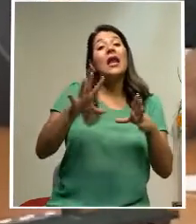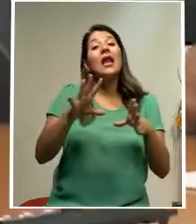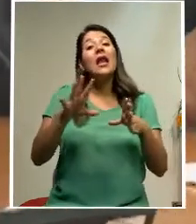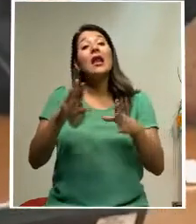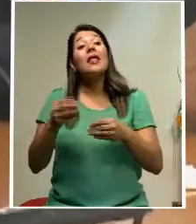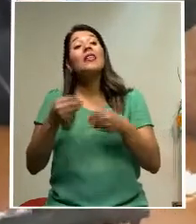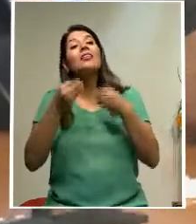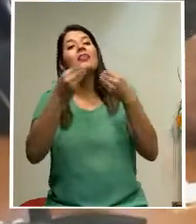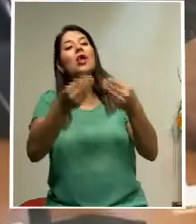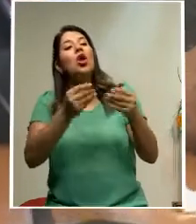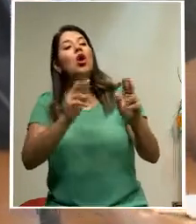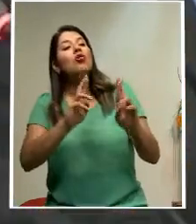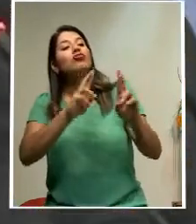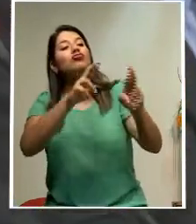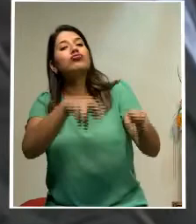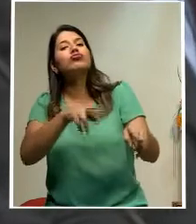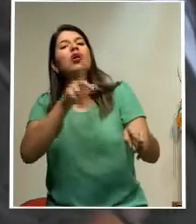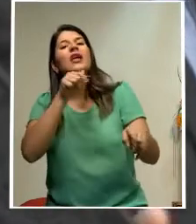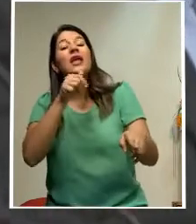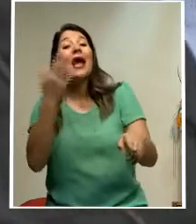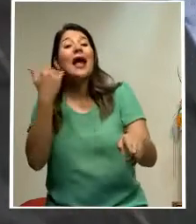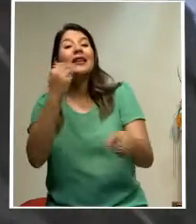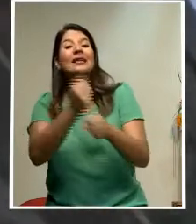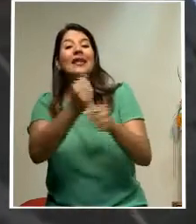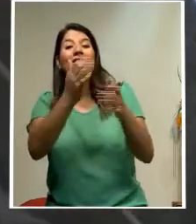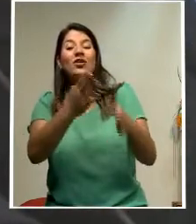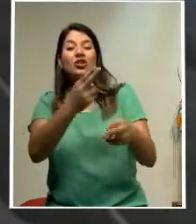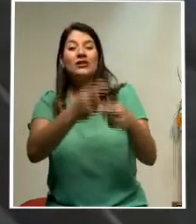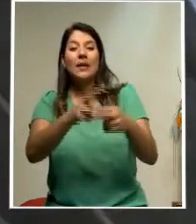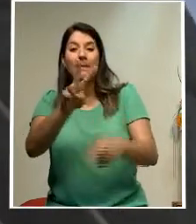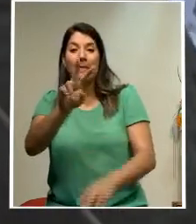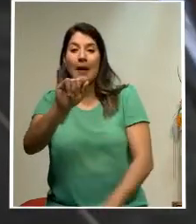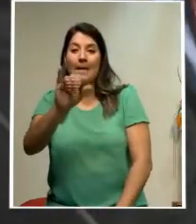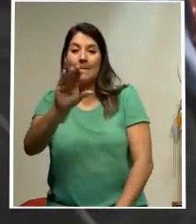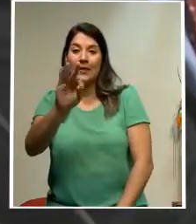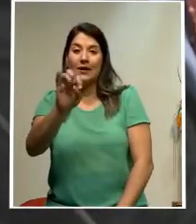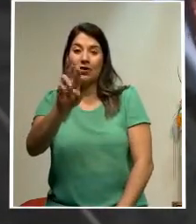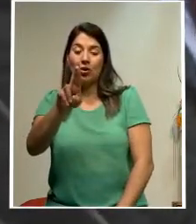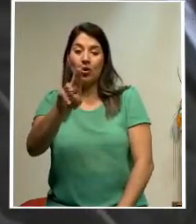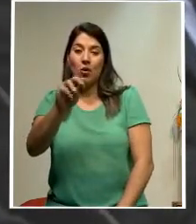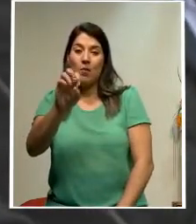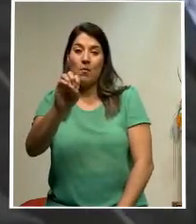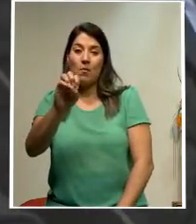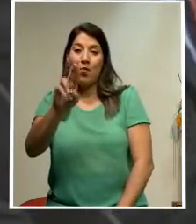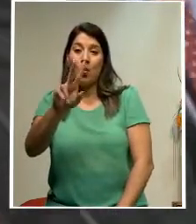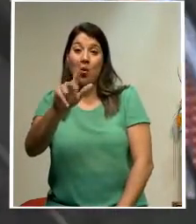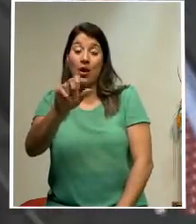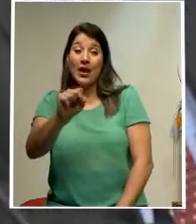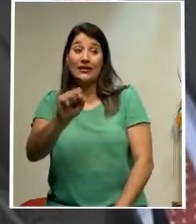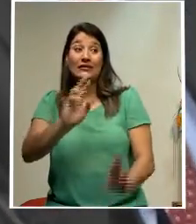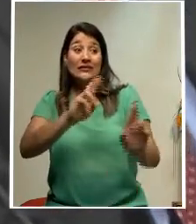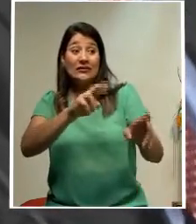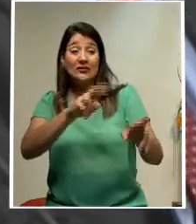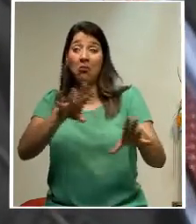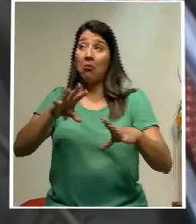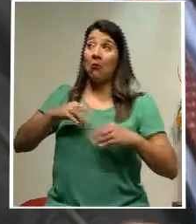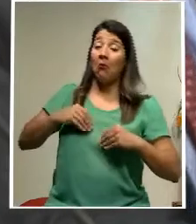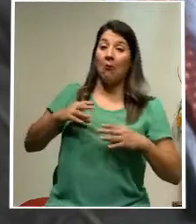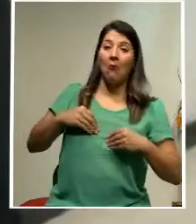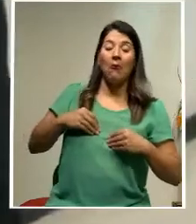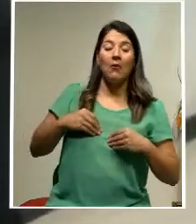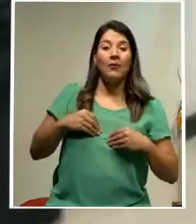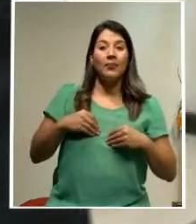exfuncionario Víctor Morales Zapata. El delito de tráfico de influencias y aceptación de dádiva por acto